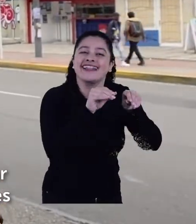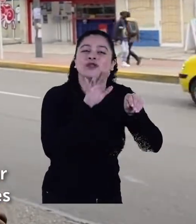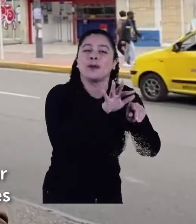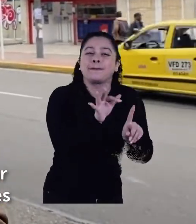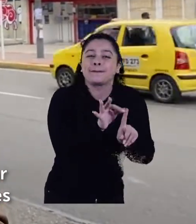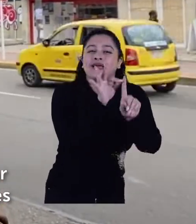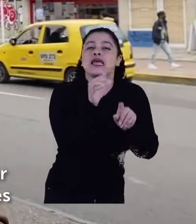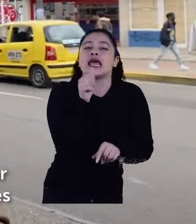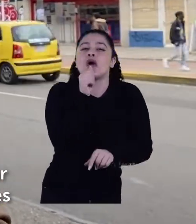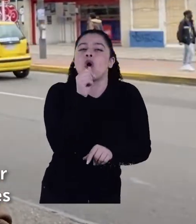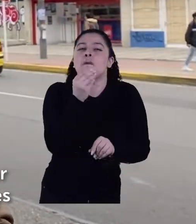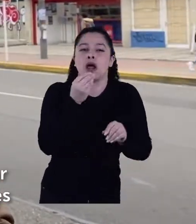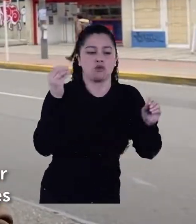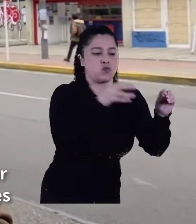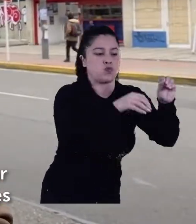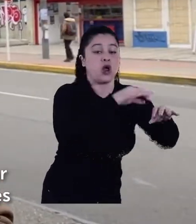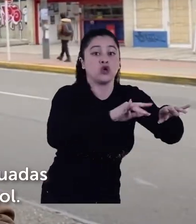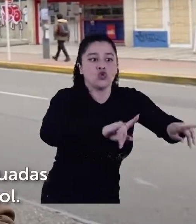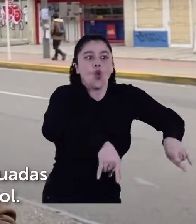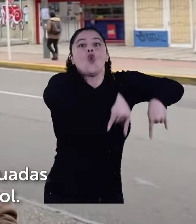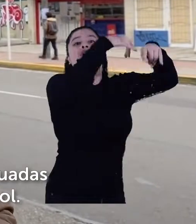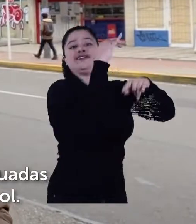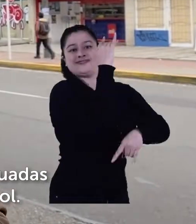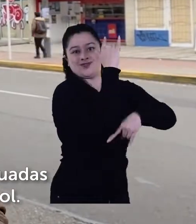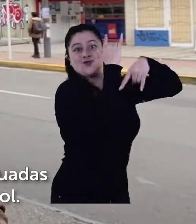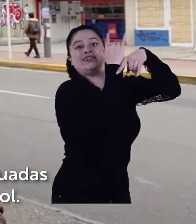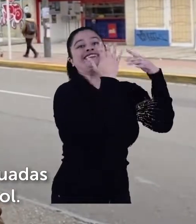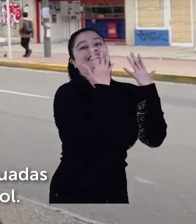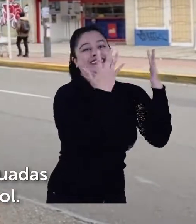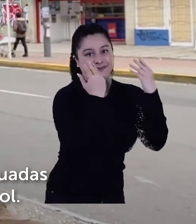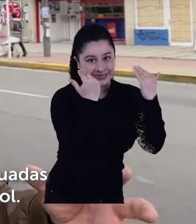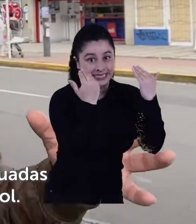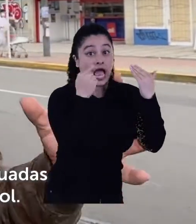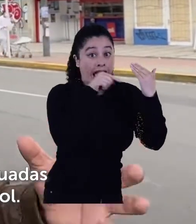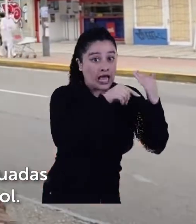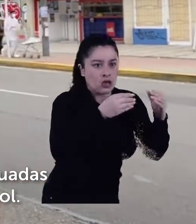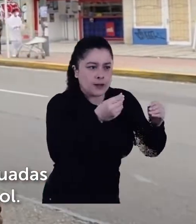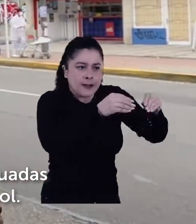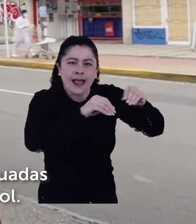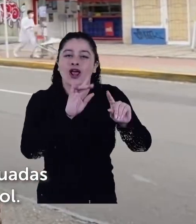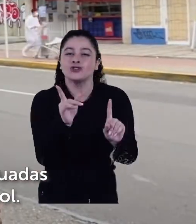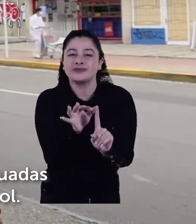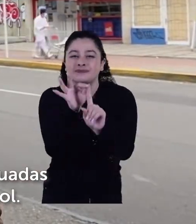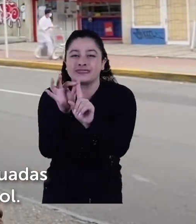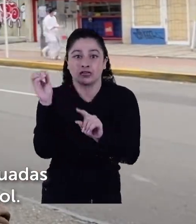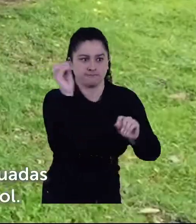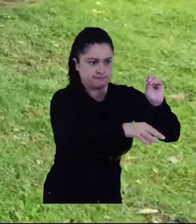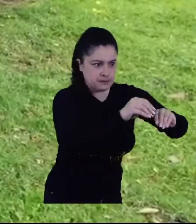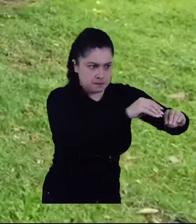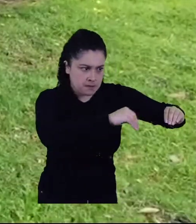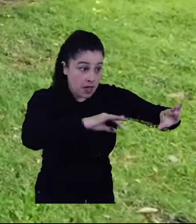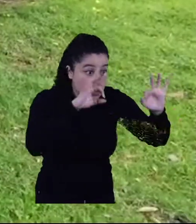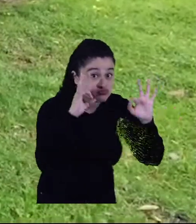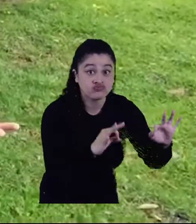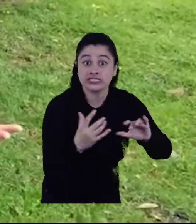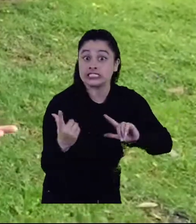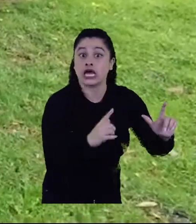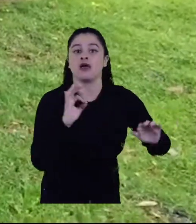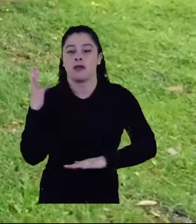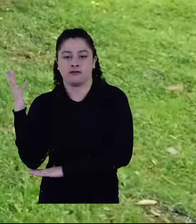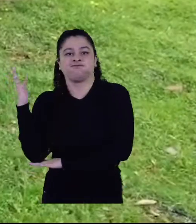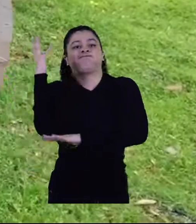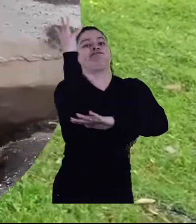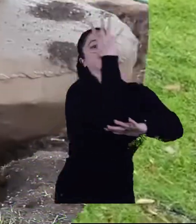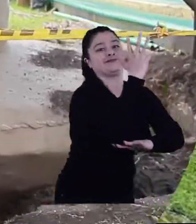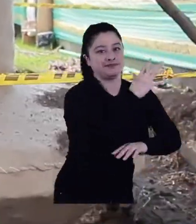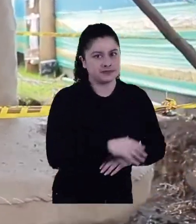retenedor con fertilizantes y tiene que tener unas dimensiones adecuadas para poder plantar nuevamente el árbol yo quiero ver cómo es el